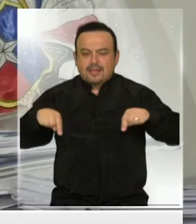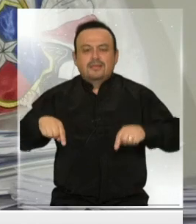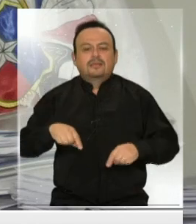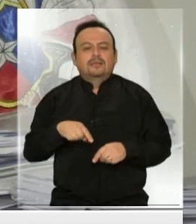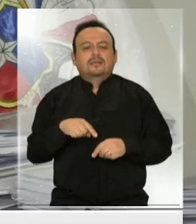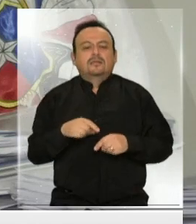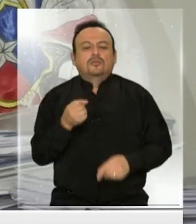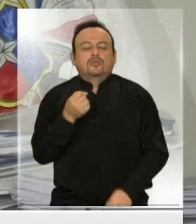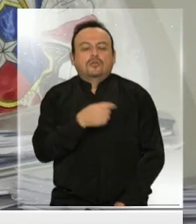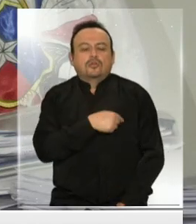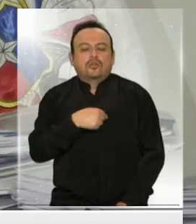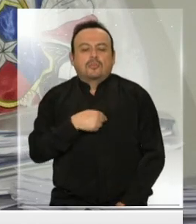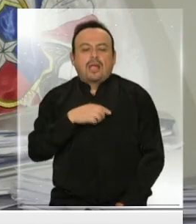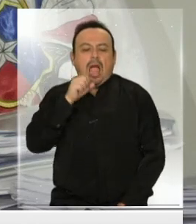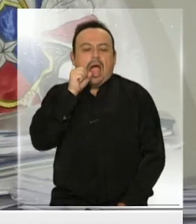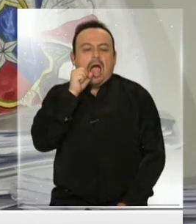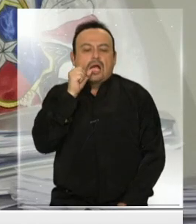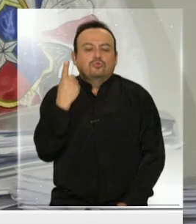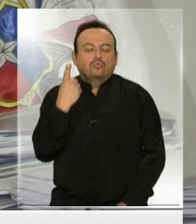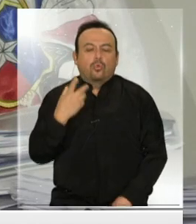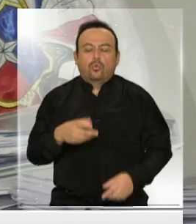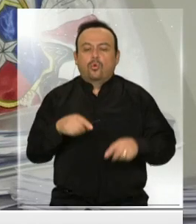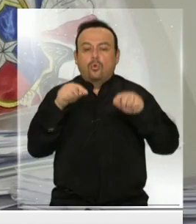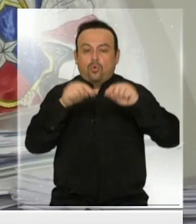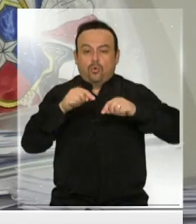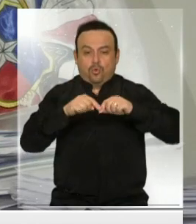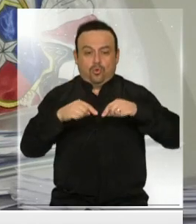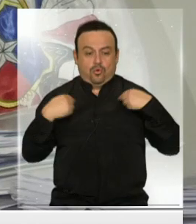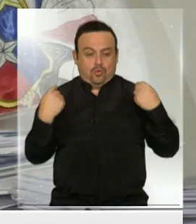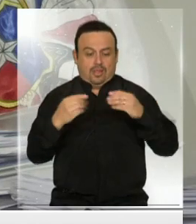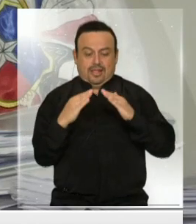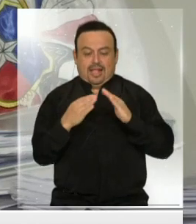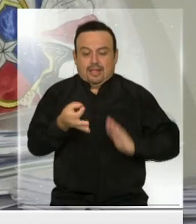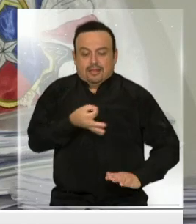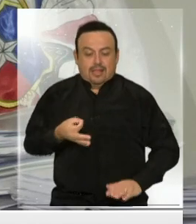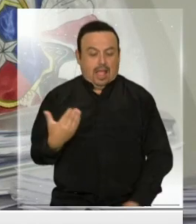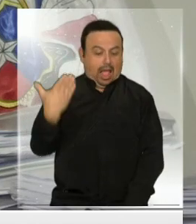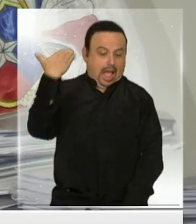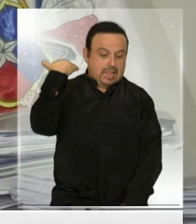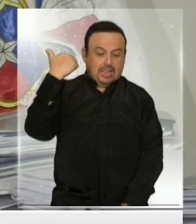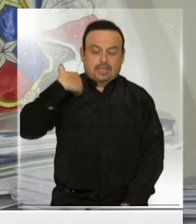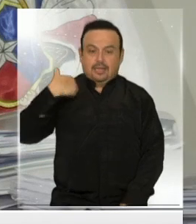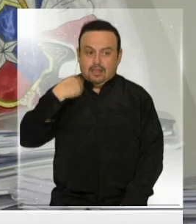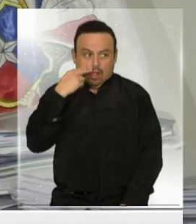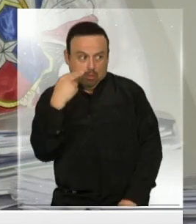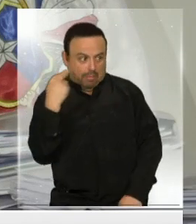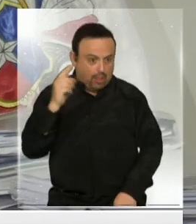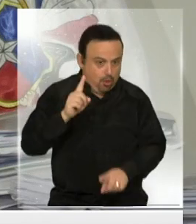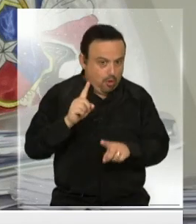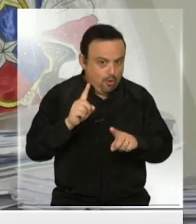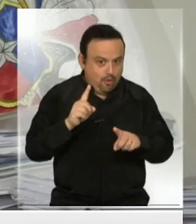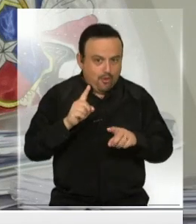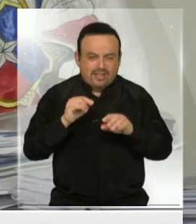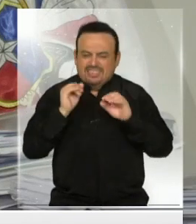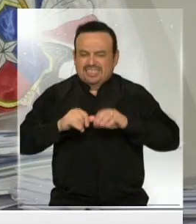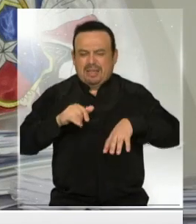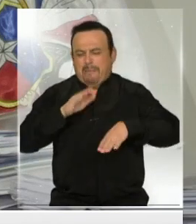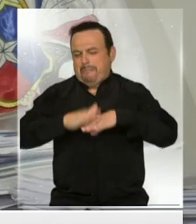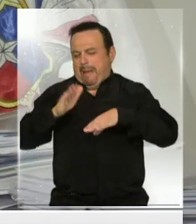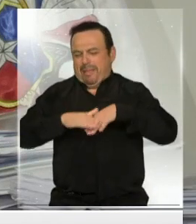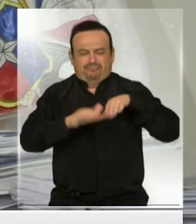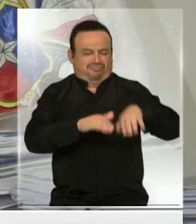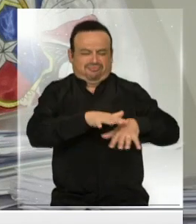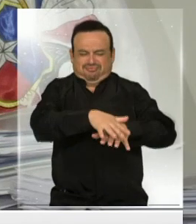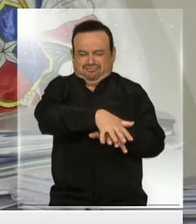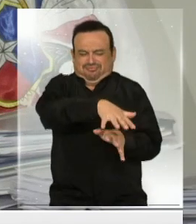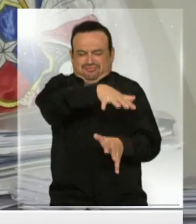de la Moneda. Y atrás, a mis espaldas, está mi oficina. Que no la miren, porque está siempre llena de papeles